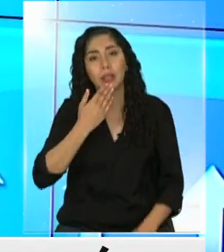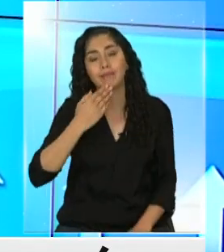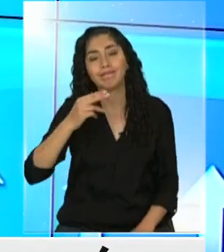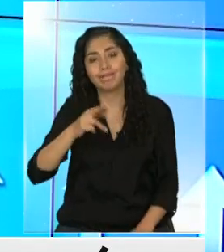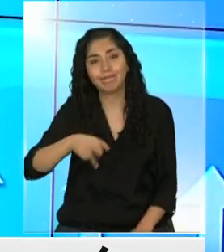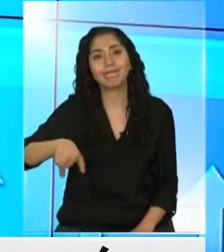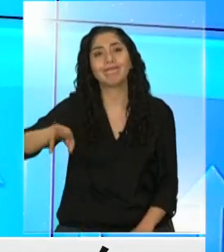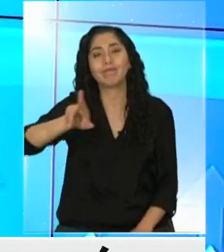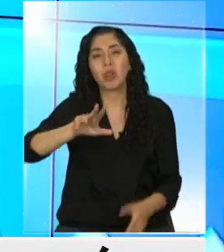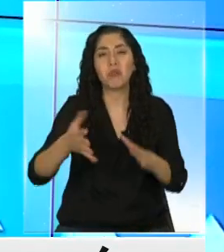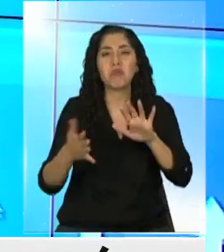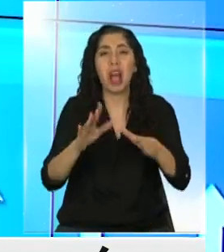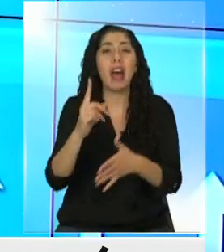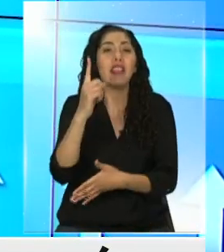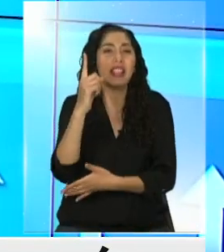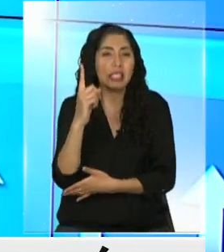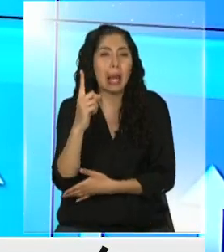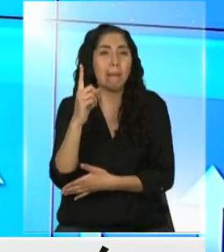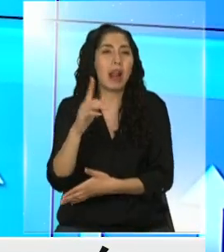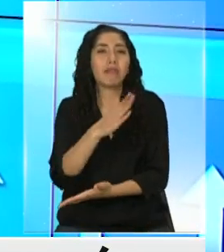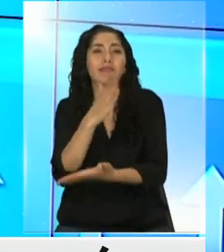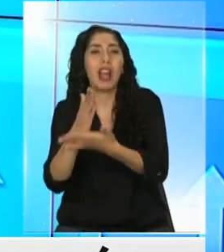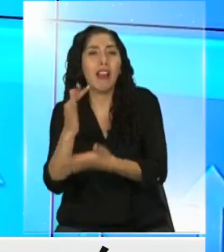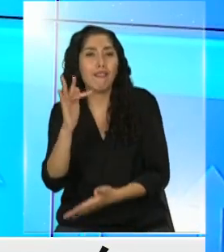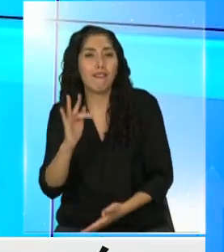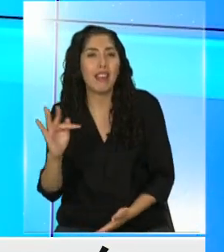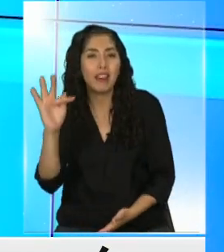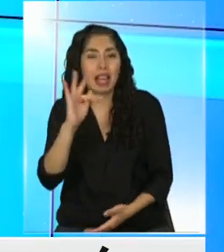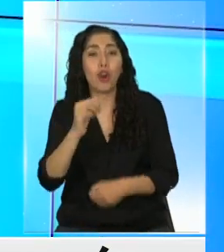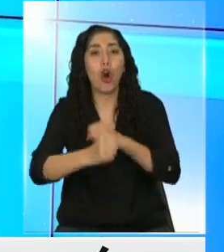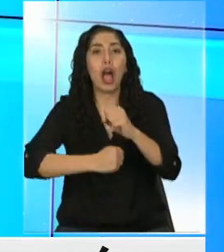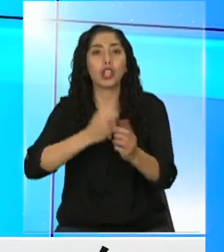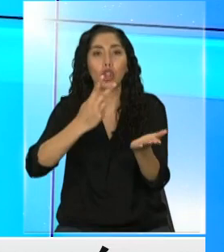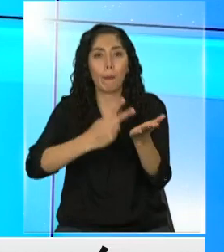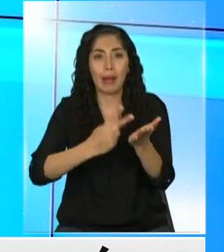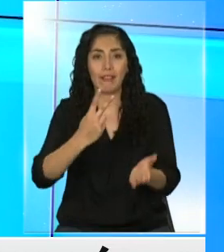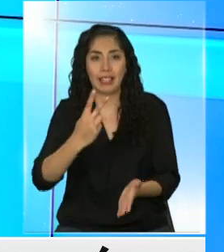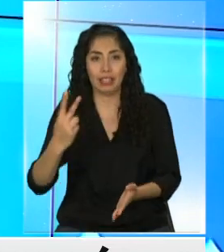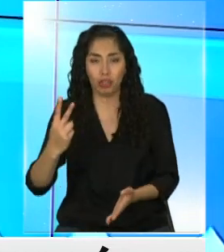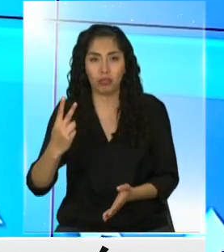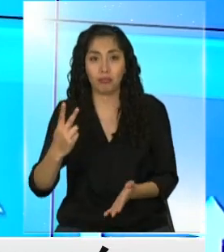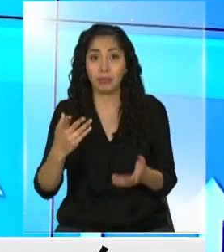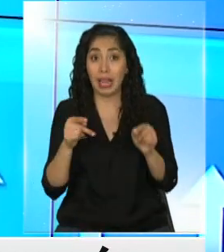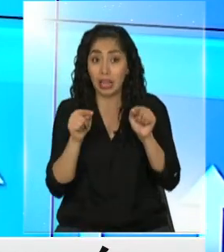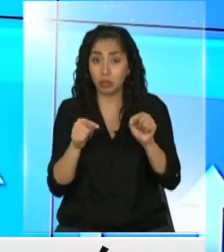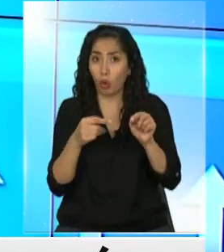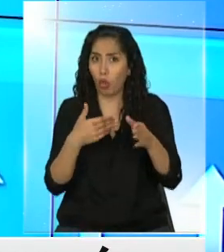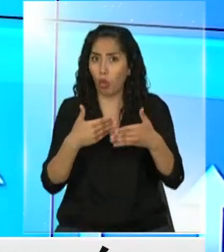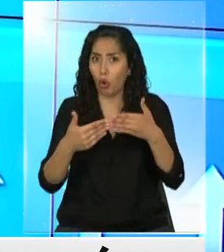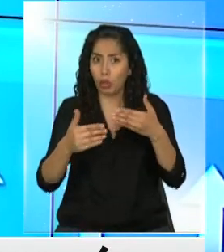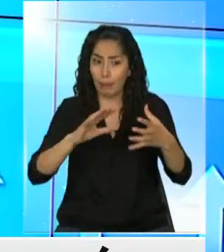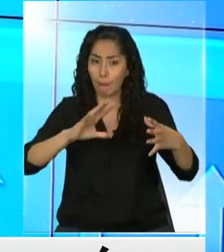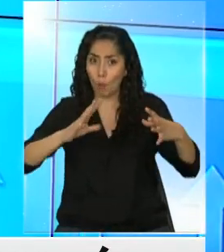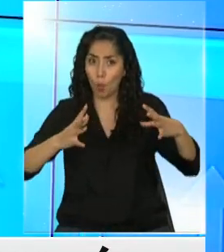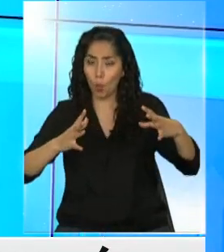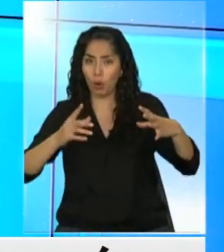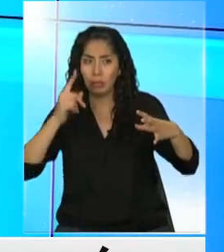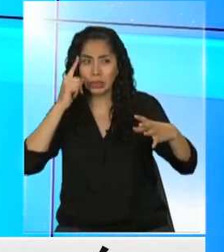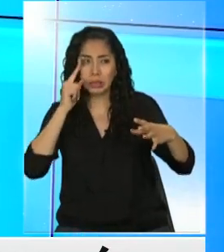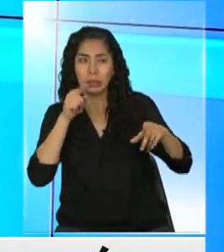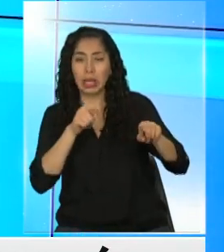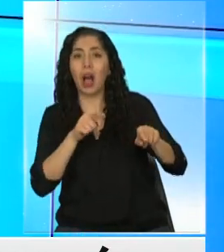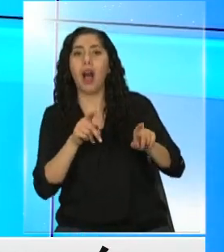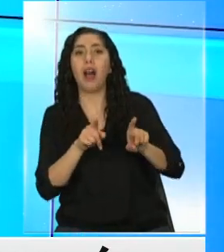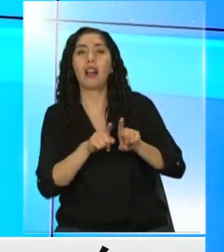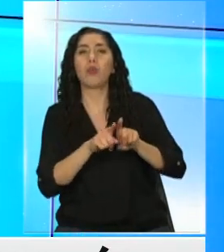golpee entre diciembre y febrero del año 2022. Esto, en una parte del mundo, se asocia, por ejemplo, con un mayor